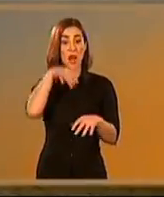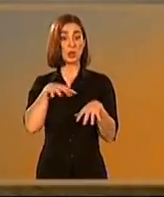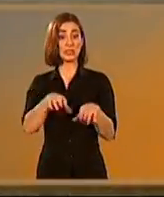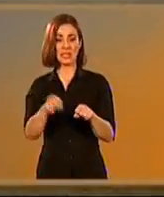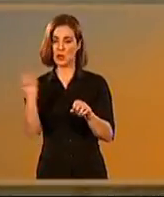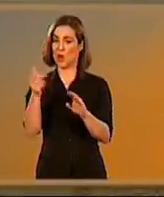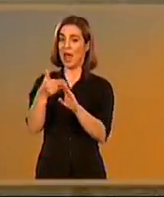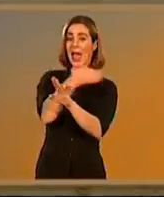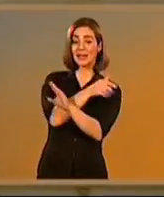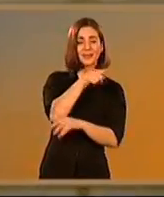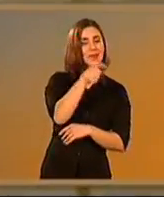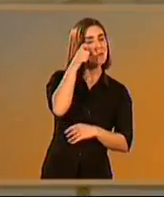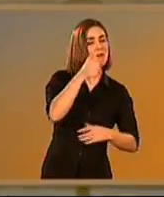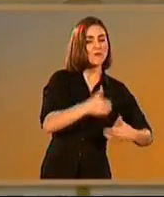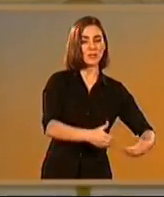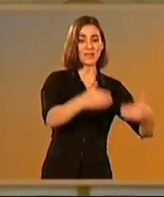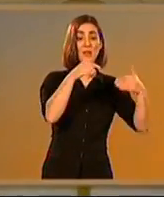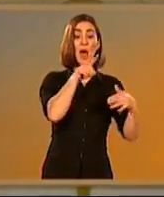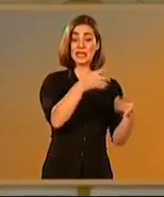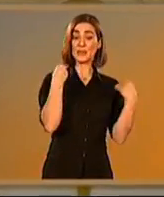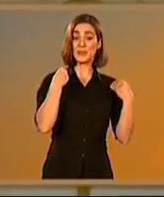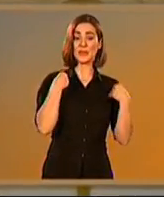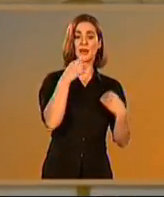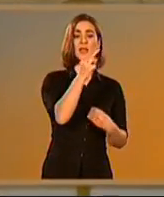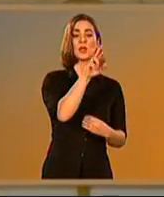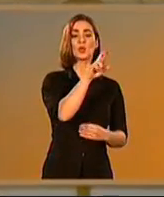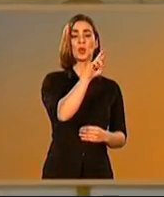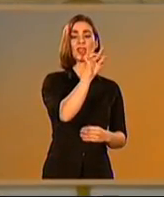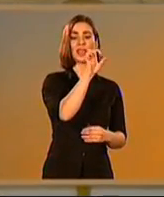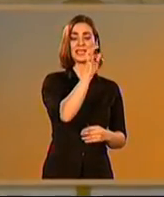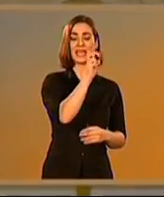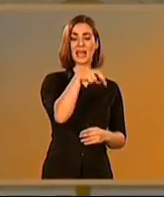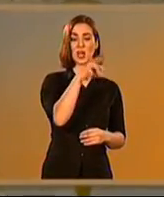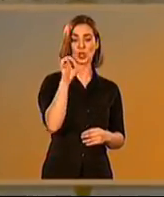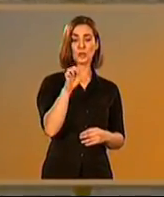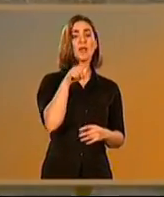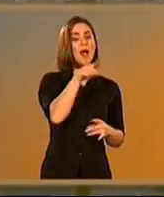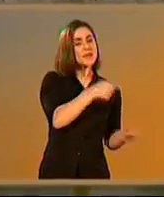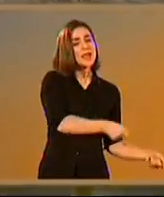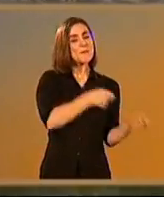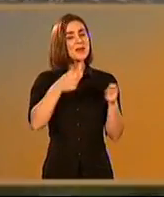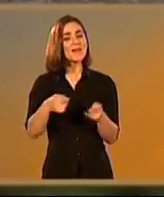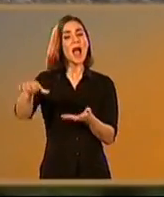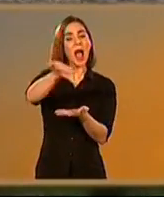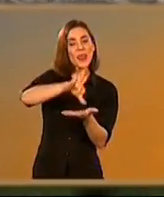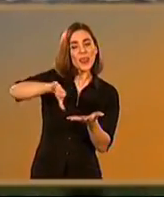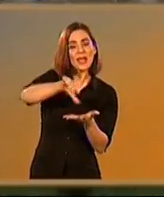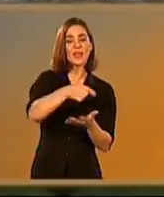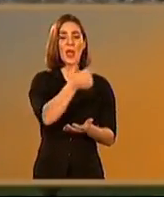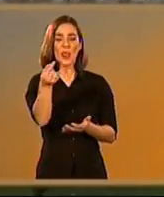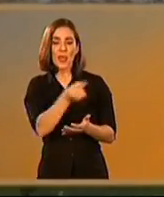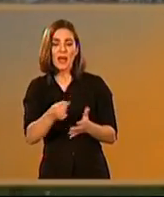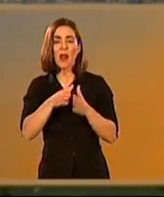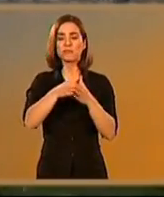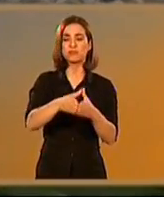Poblado frotificado con los turguetanos, gozó de notoriedad como punto de embarque de aceite y cereales, lo que trajo consigo el